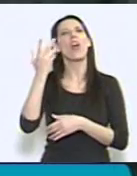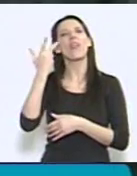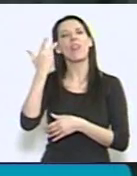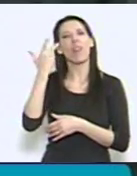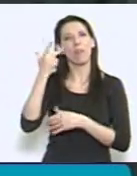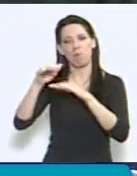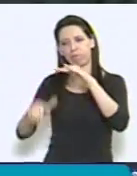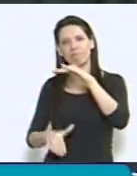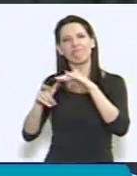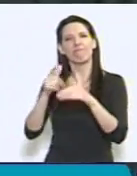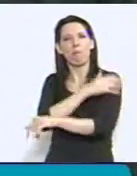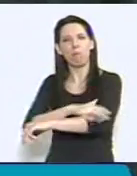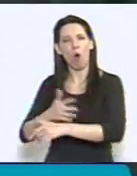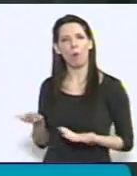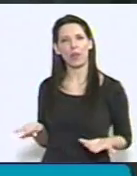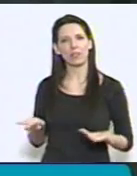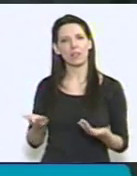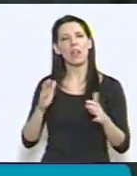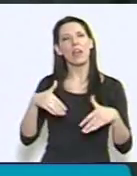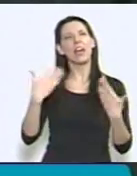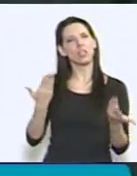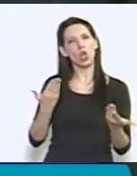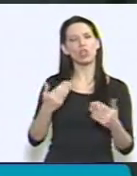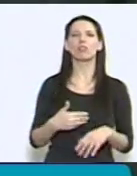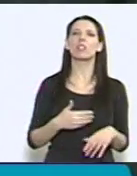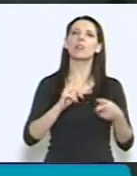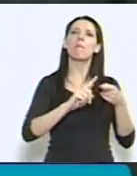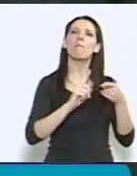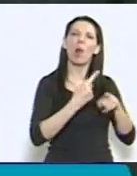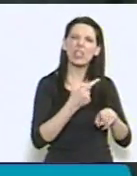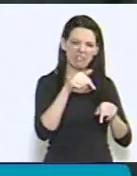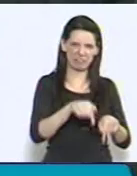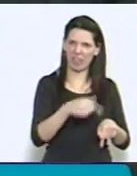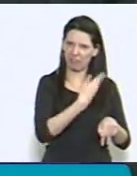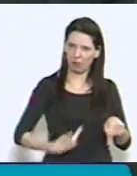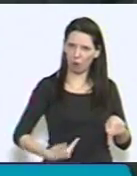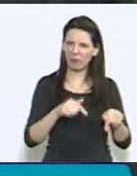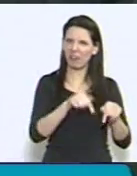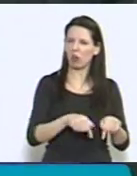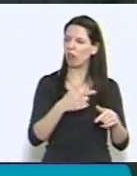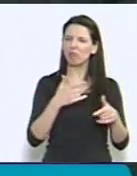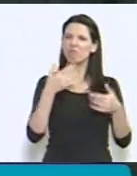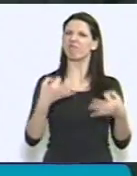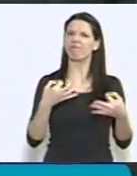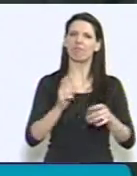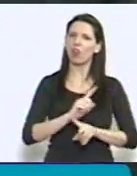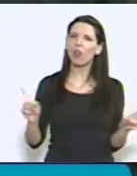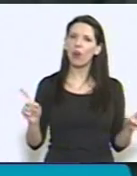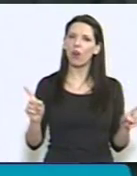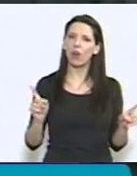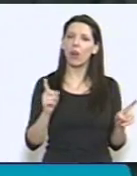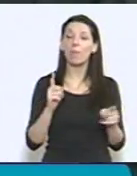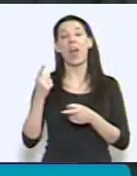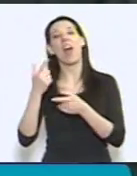Resulta evidente que el modelo definitivamente no funciona, aunque las estadísticas